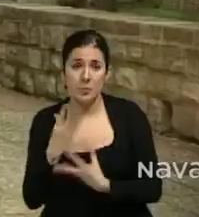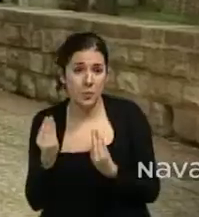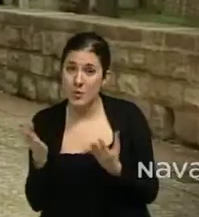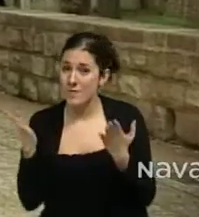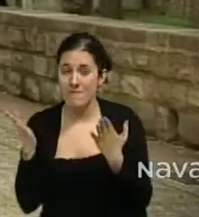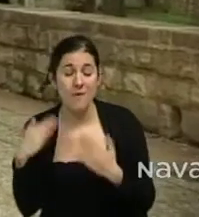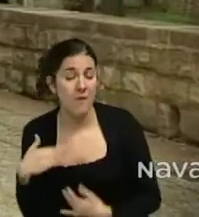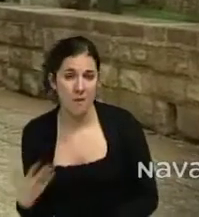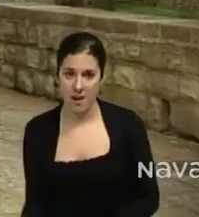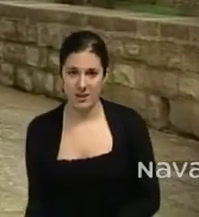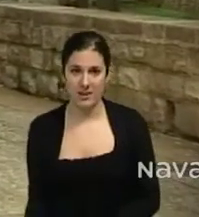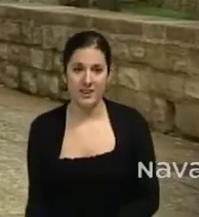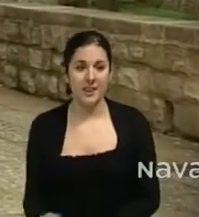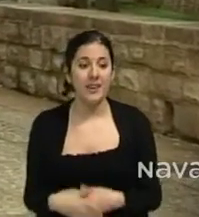tener.